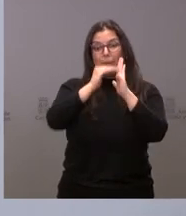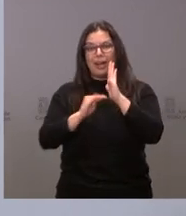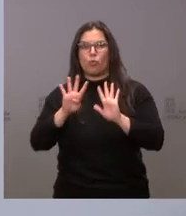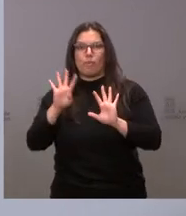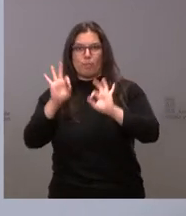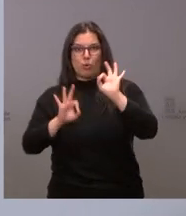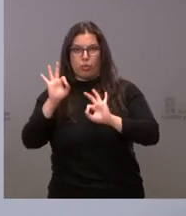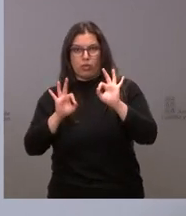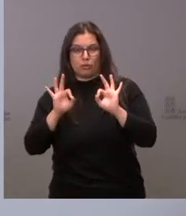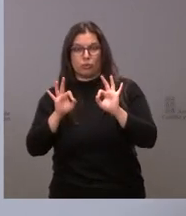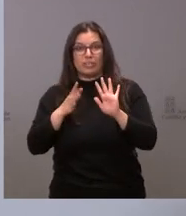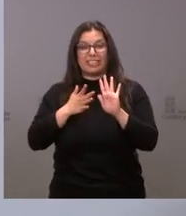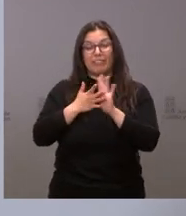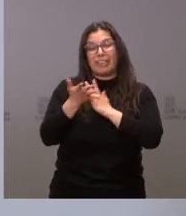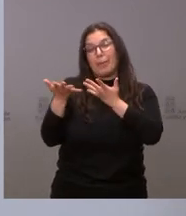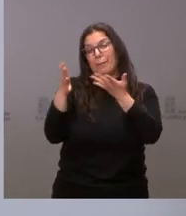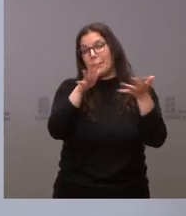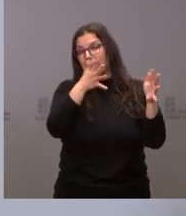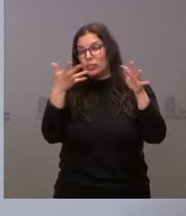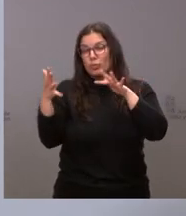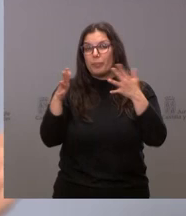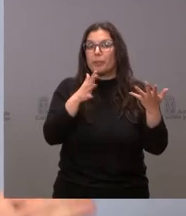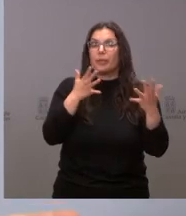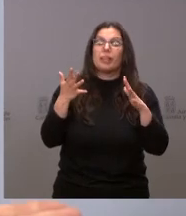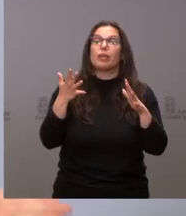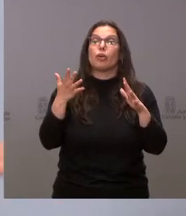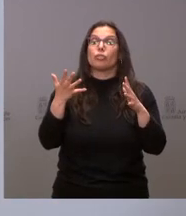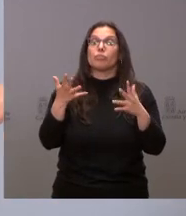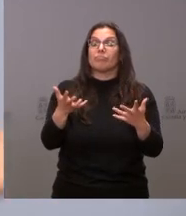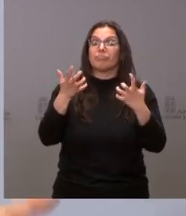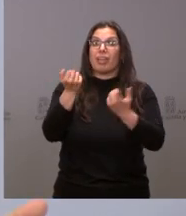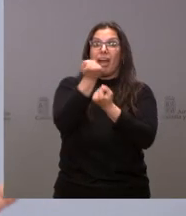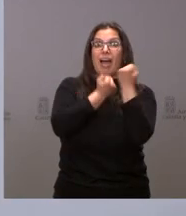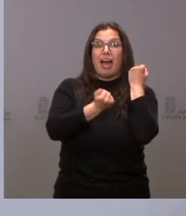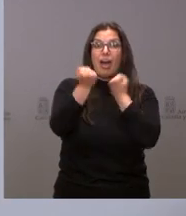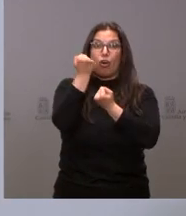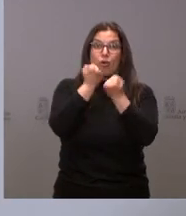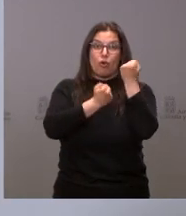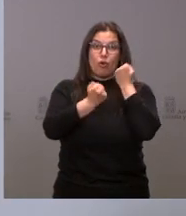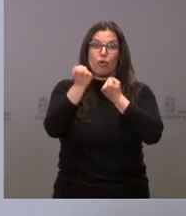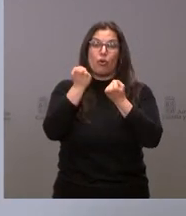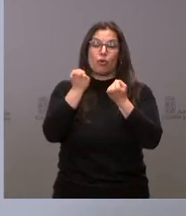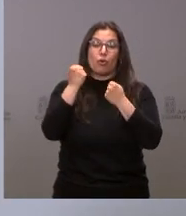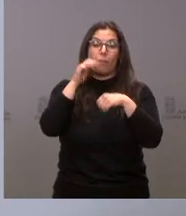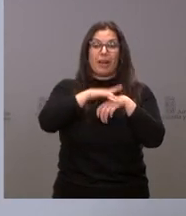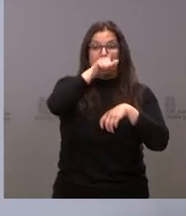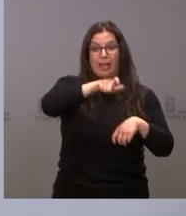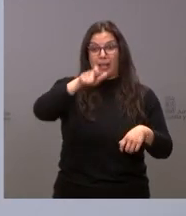con un impacto estimado en los bolsillos favorable a los